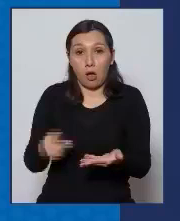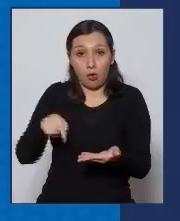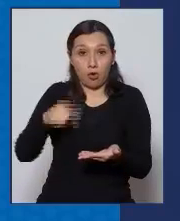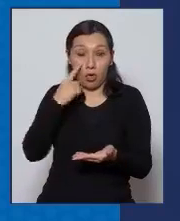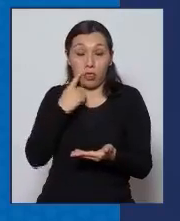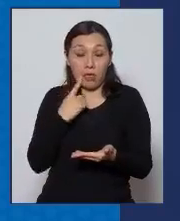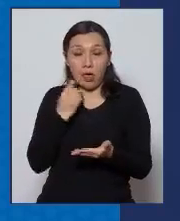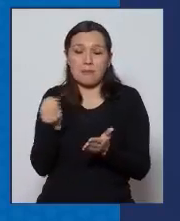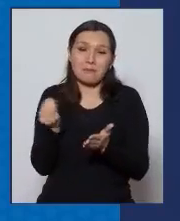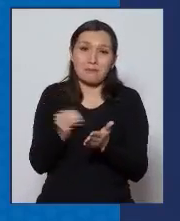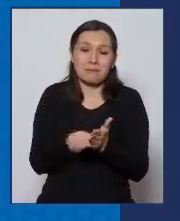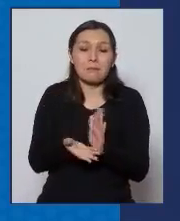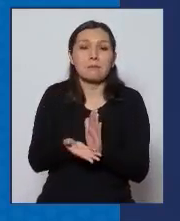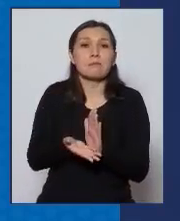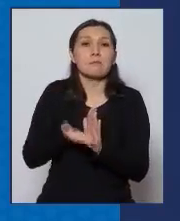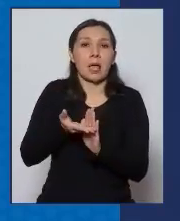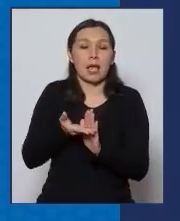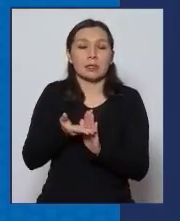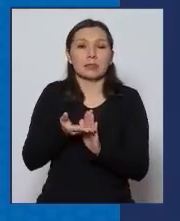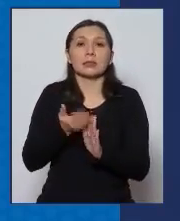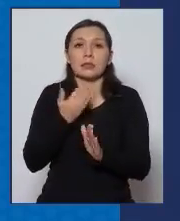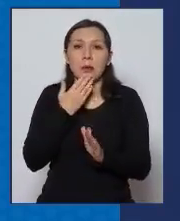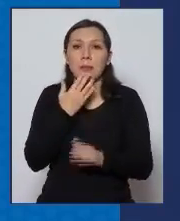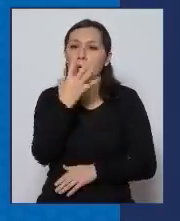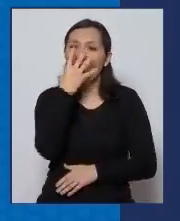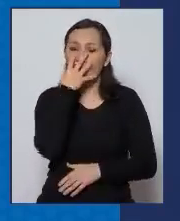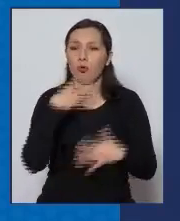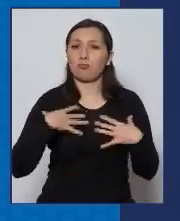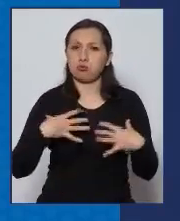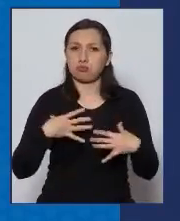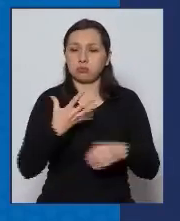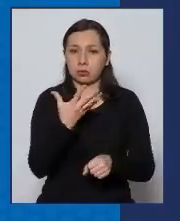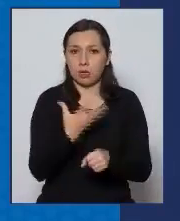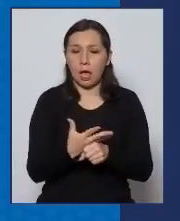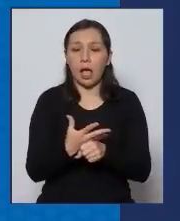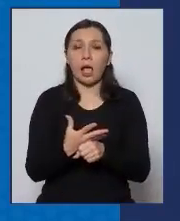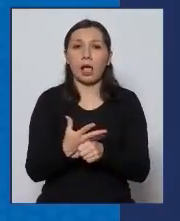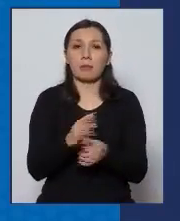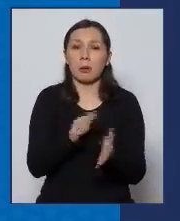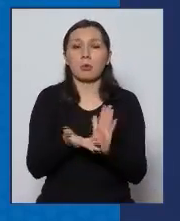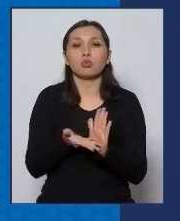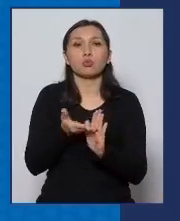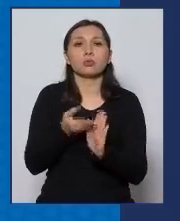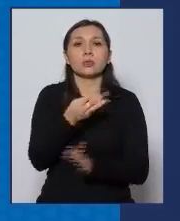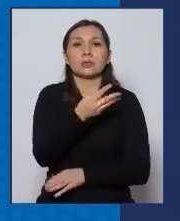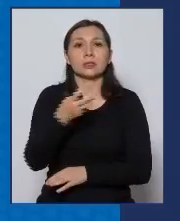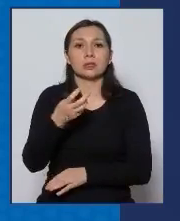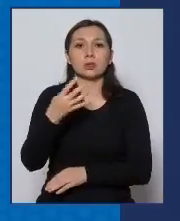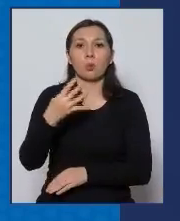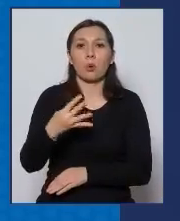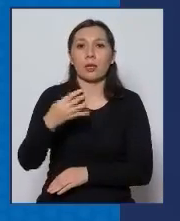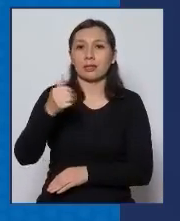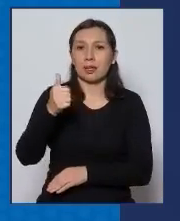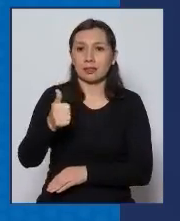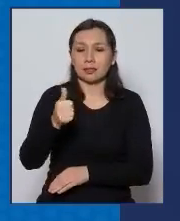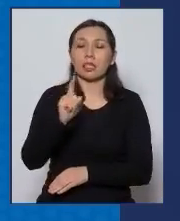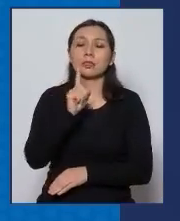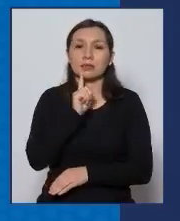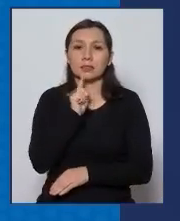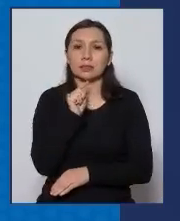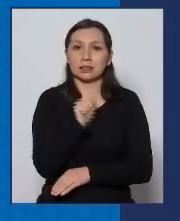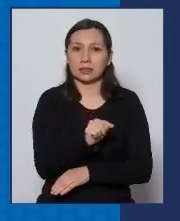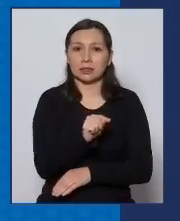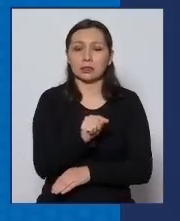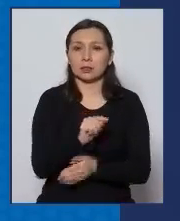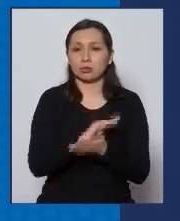tenemos un aumento de los ventiladores disponibles que llegan a 346 unidades